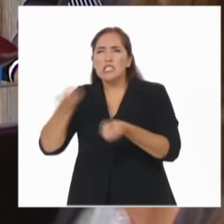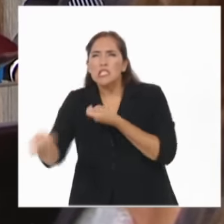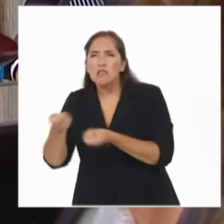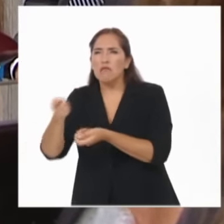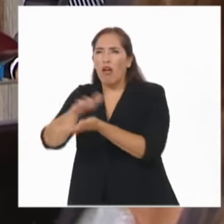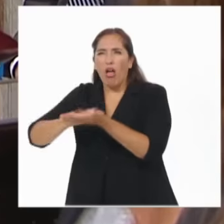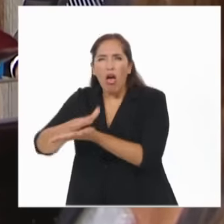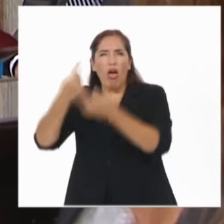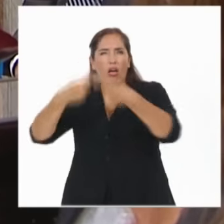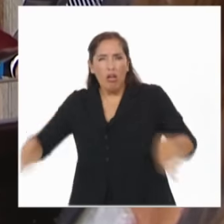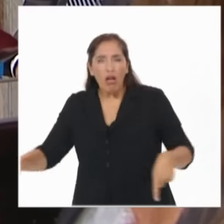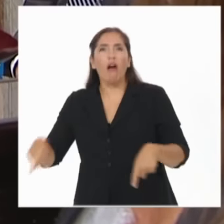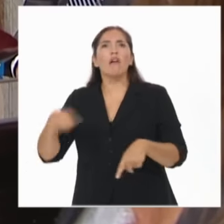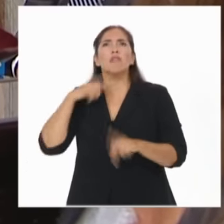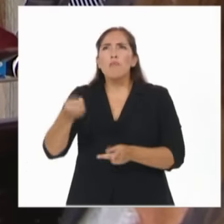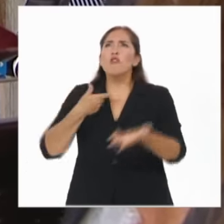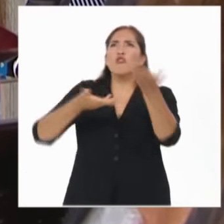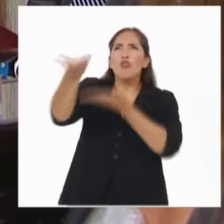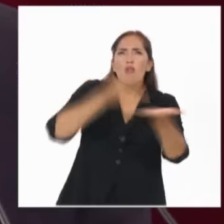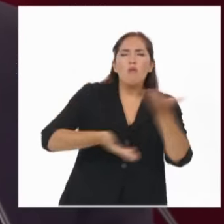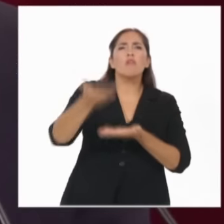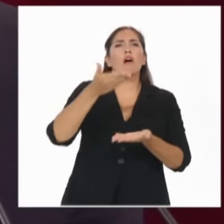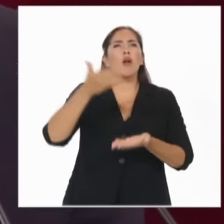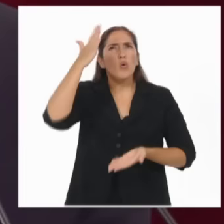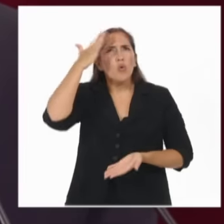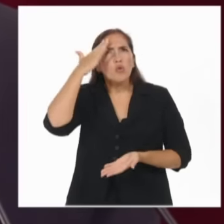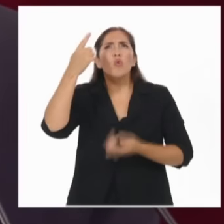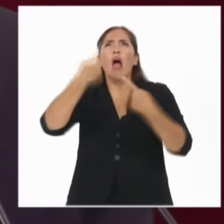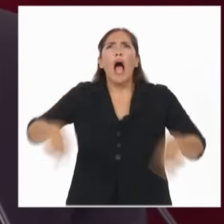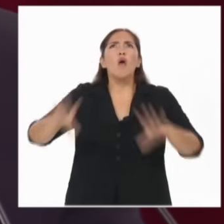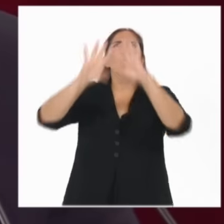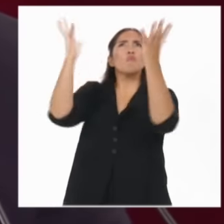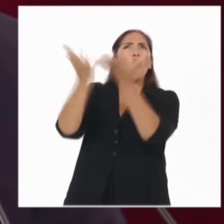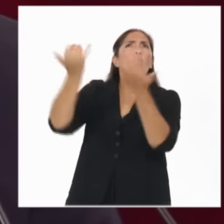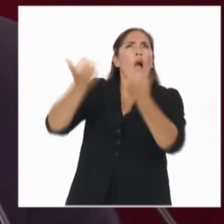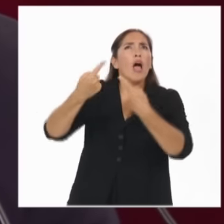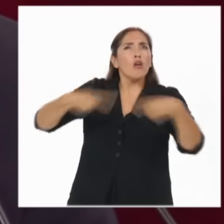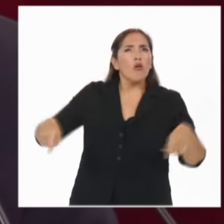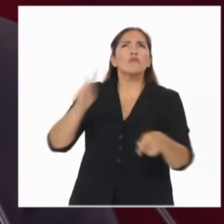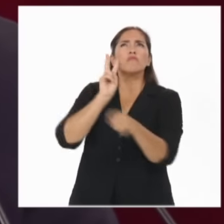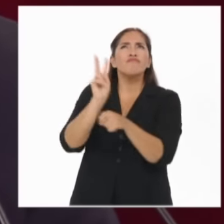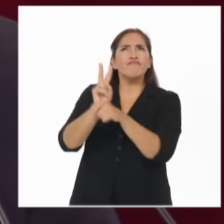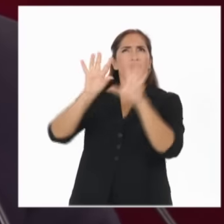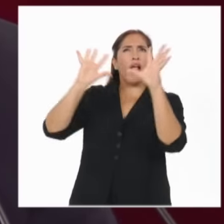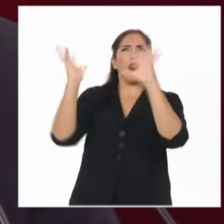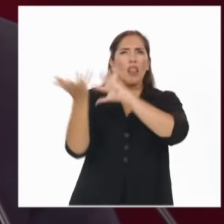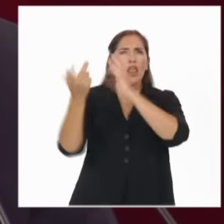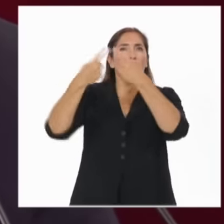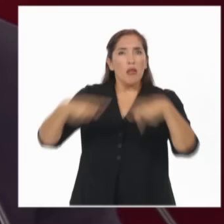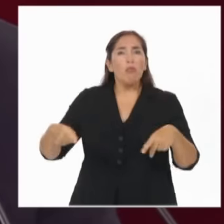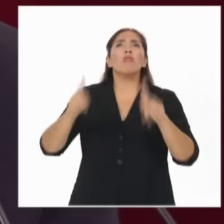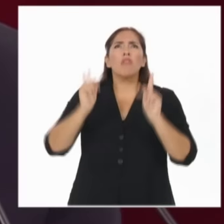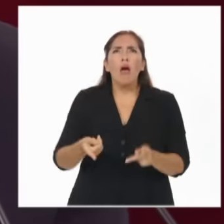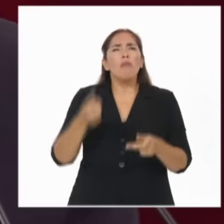culturas, con colaborar en los grandes desafíos del planeta, desde el cambio climático hasta la paz.